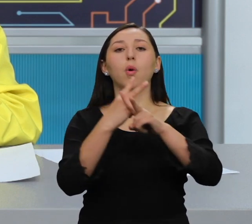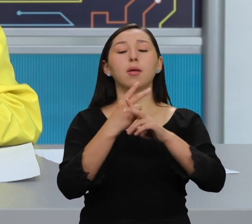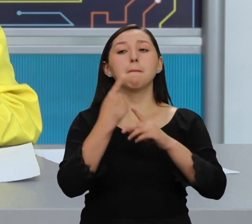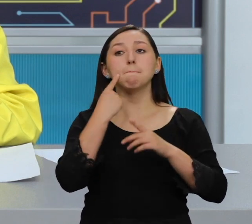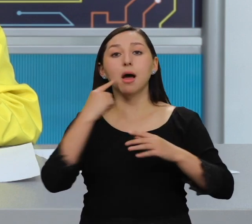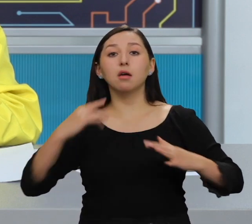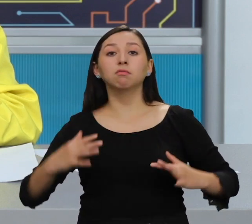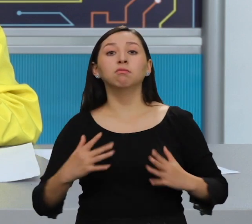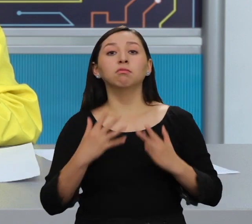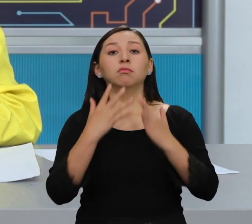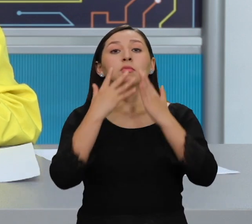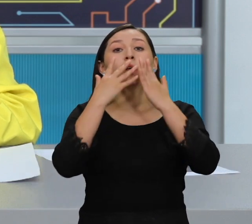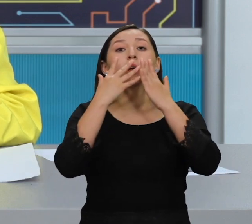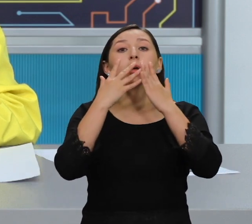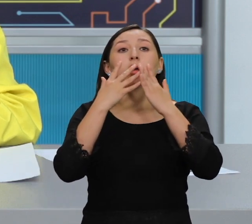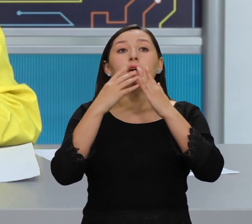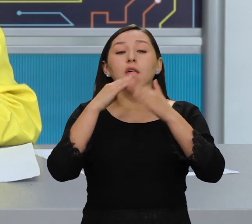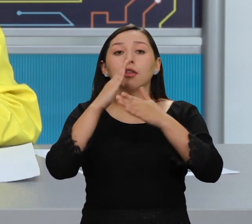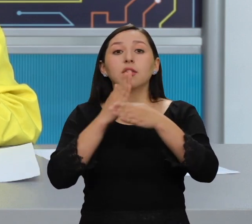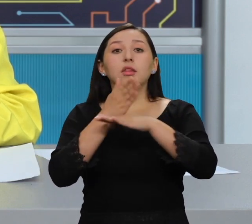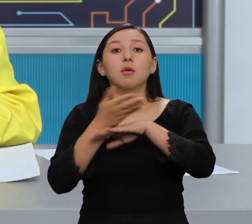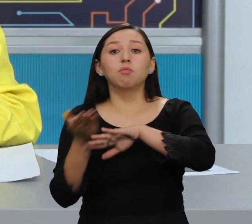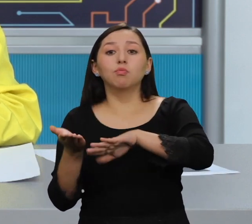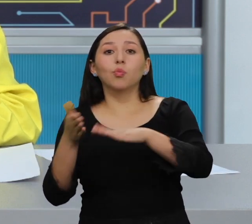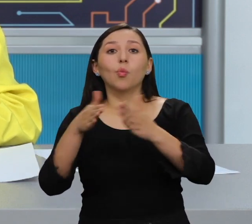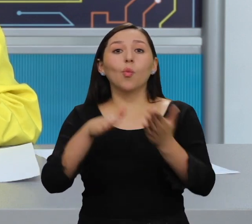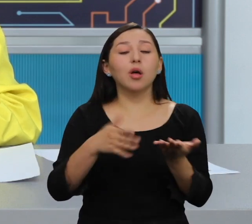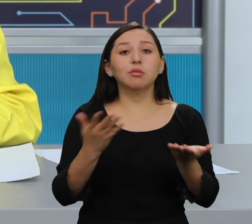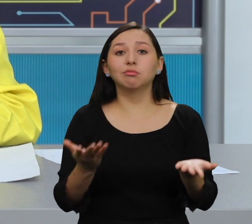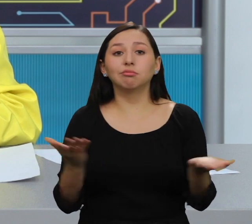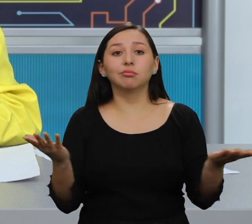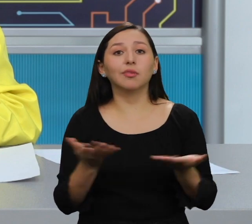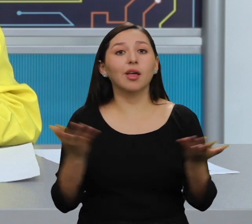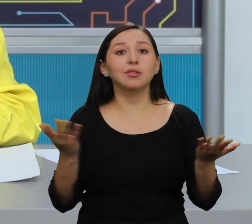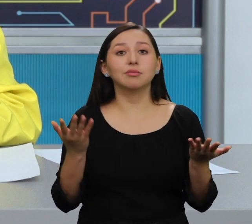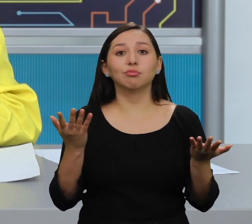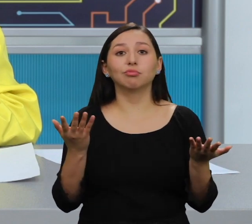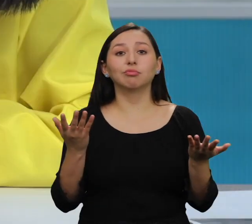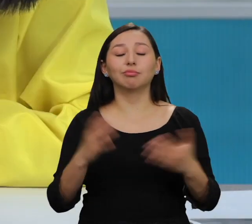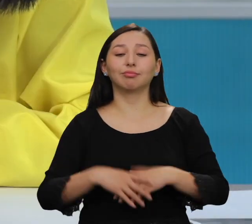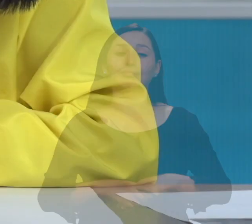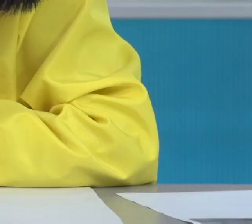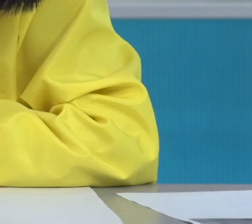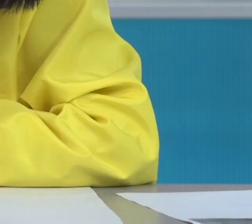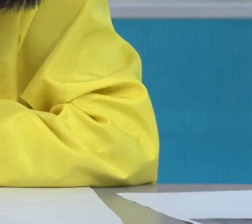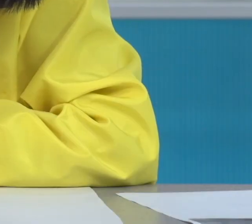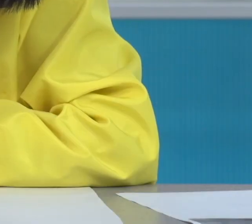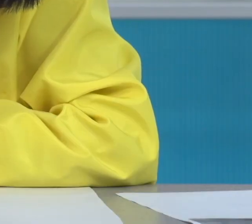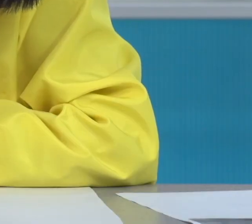oxígeno y podemos llegar a no respirar por no tener oxígeno